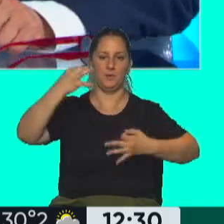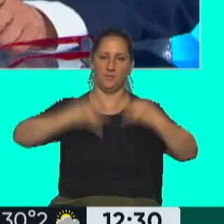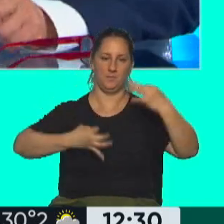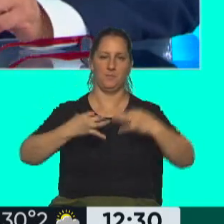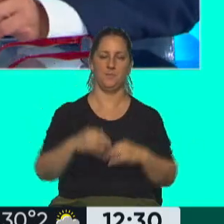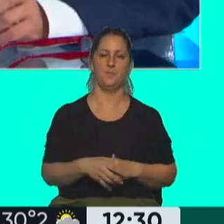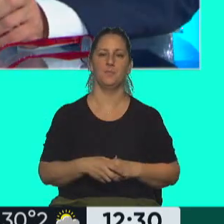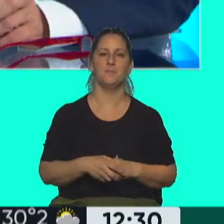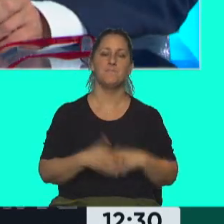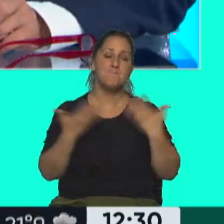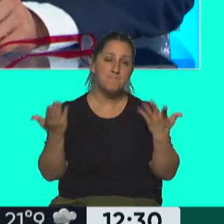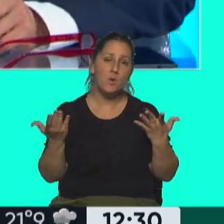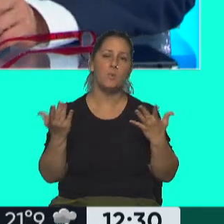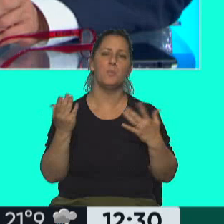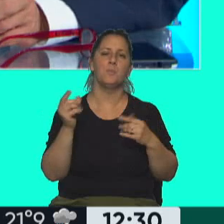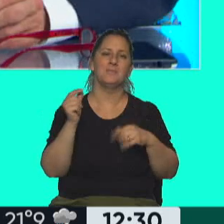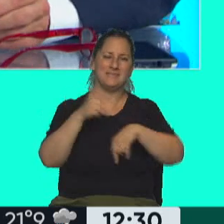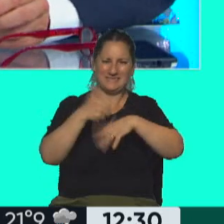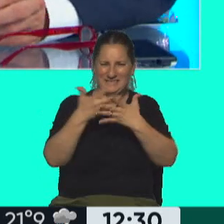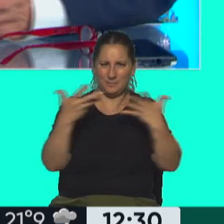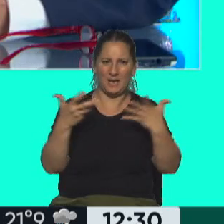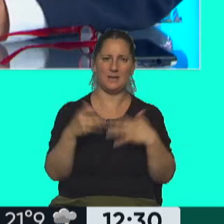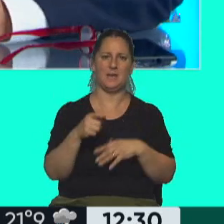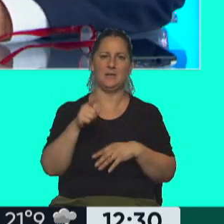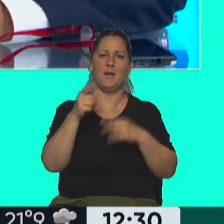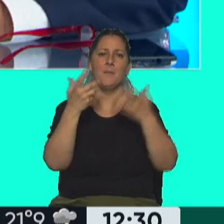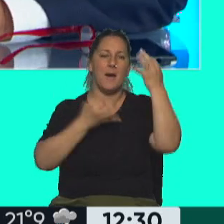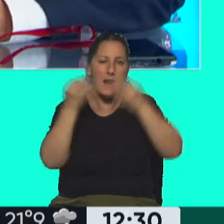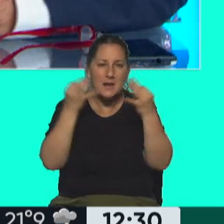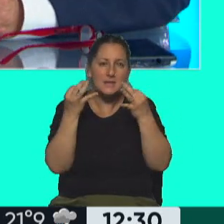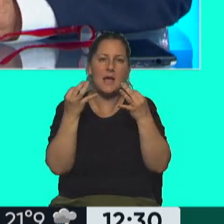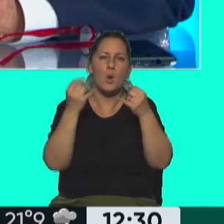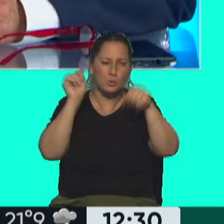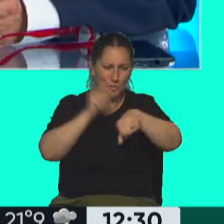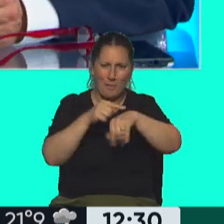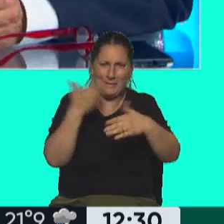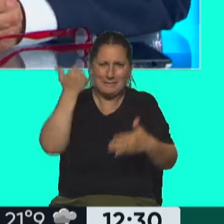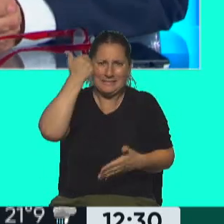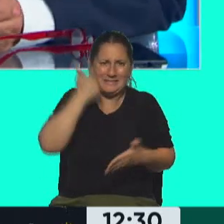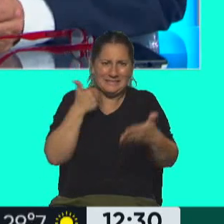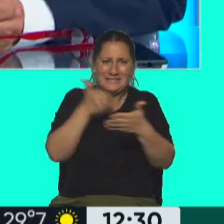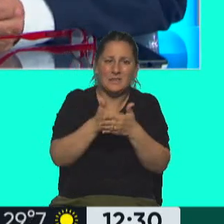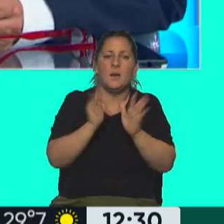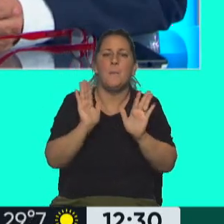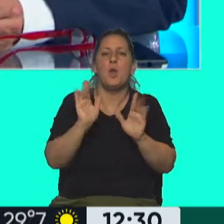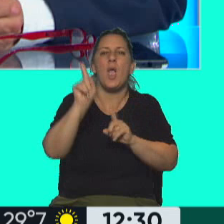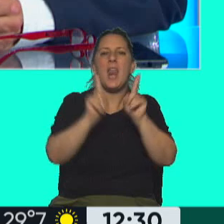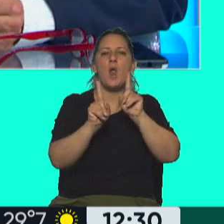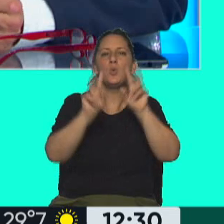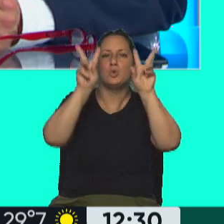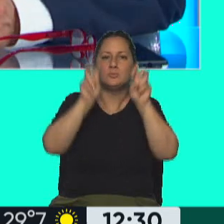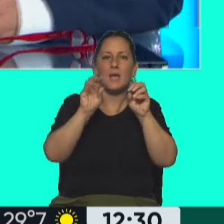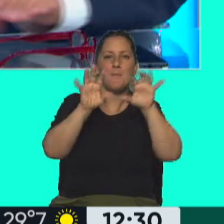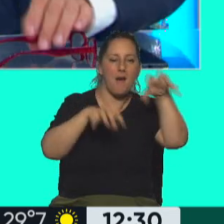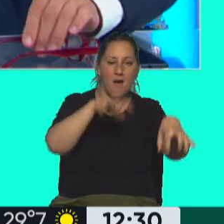analizando. Uno diría, poquito tarde para analizarla. Bueno, sí, se está trabajando muy sobre la hora, pero la idea es que por lo menos en algunos rubros y